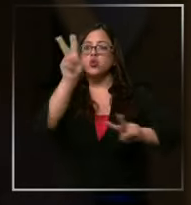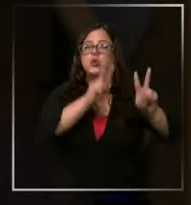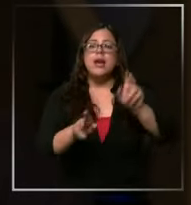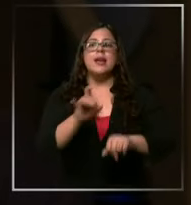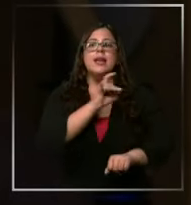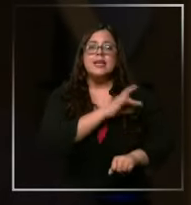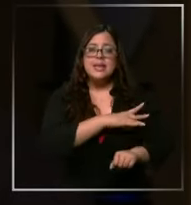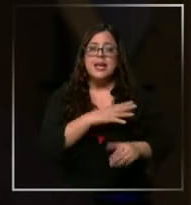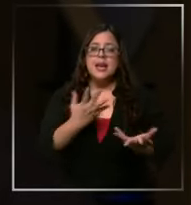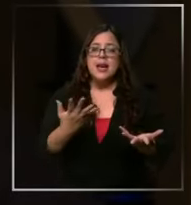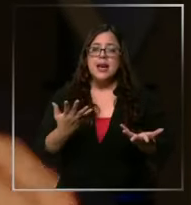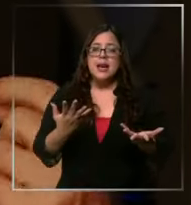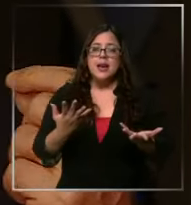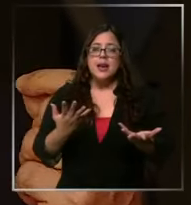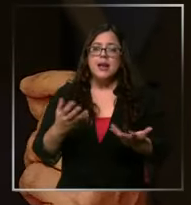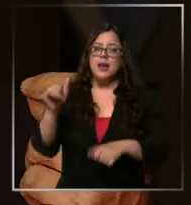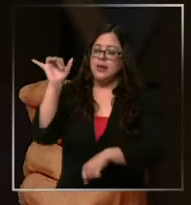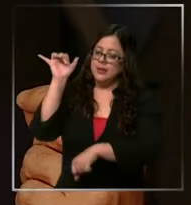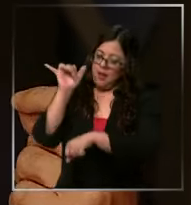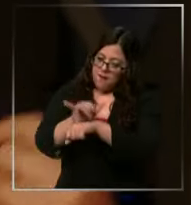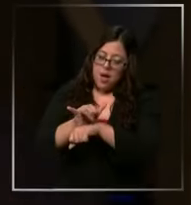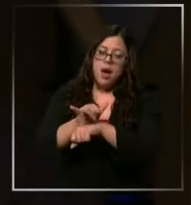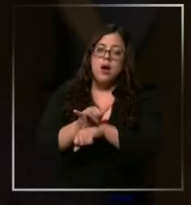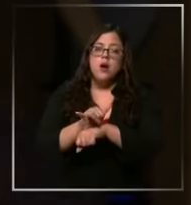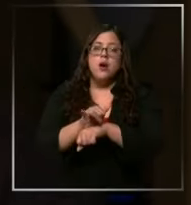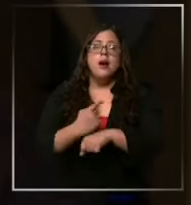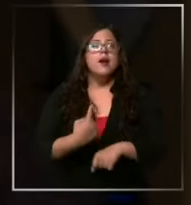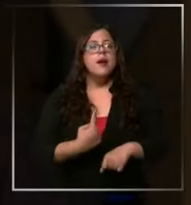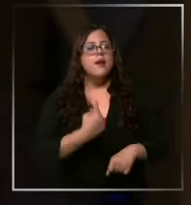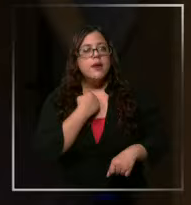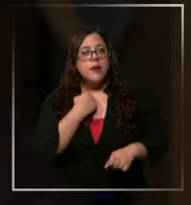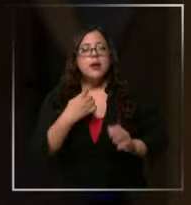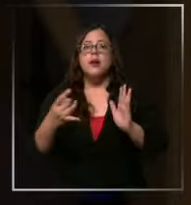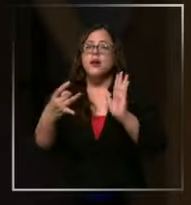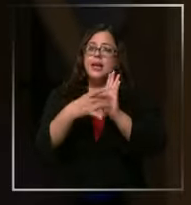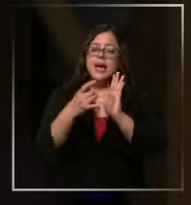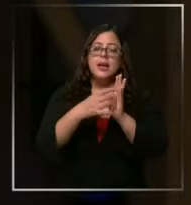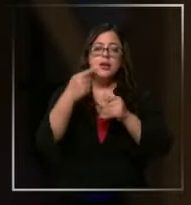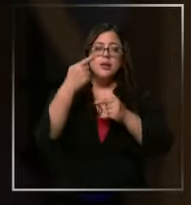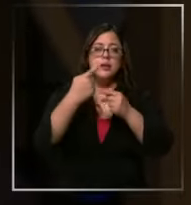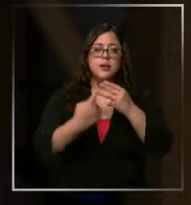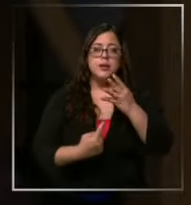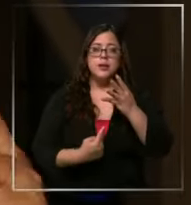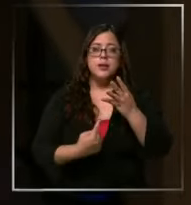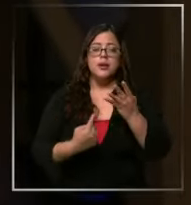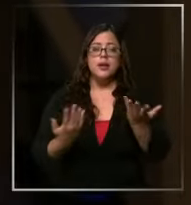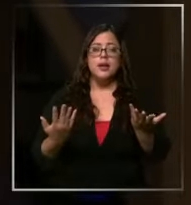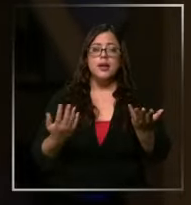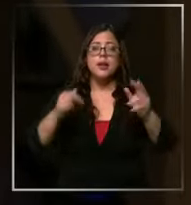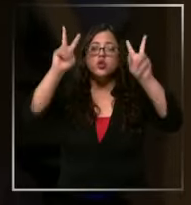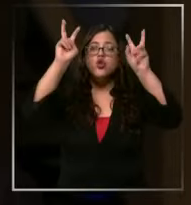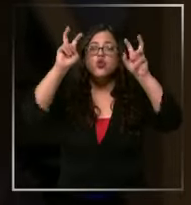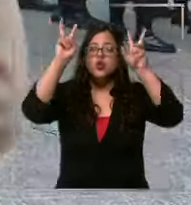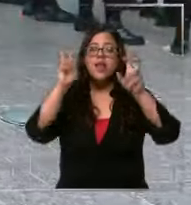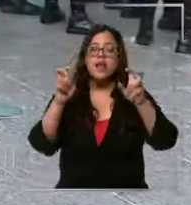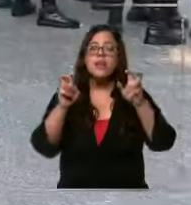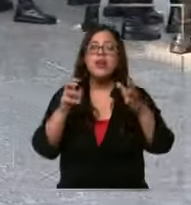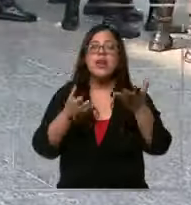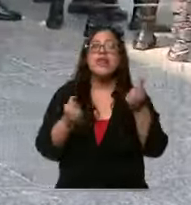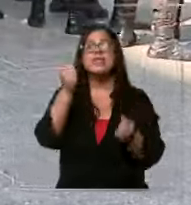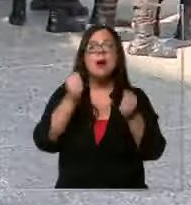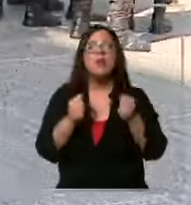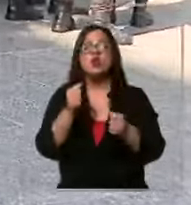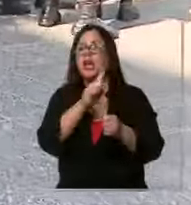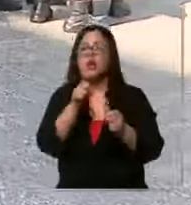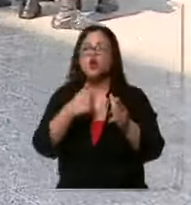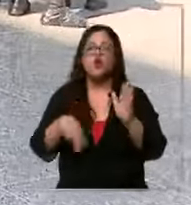que están siendo timados, están siendo víctimas de delitos de parte de un sistema de transporte no regulado. Quienes